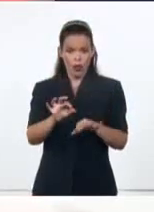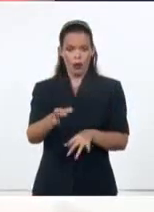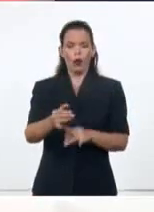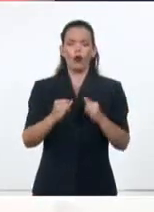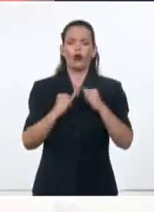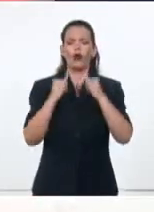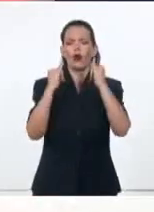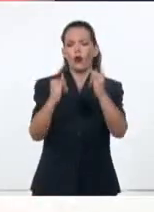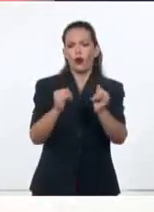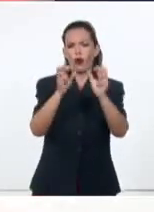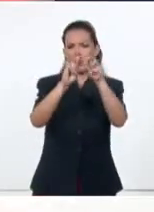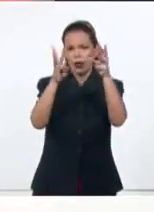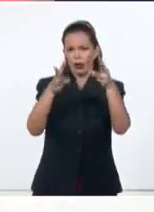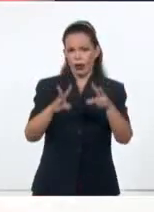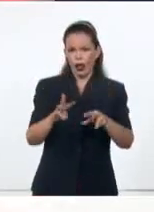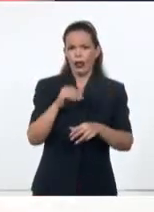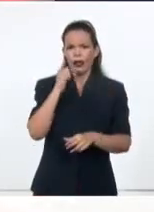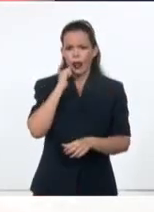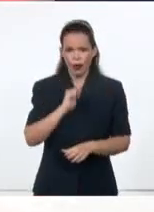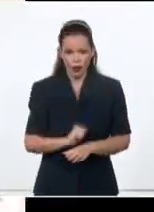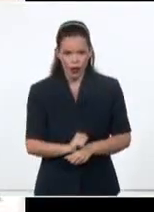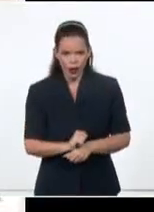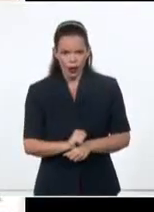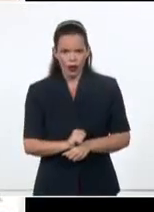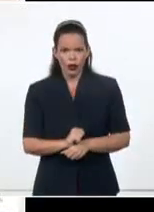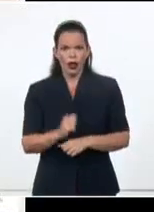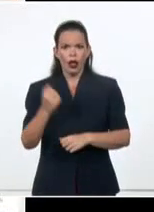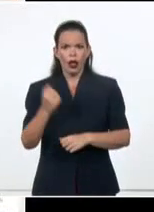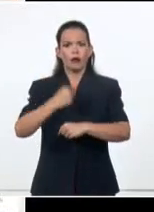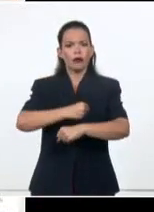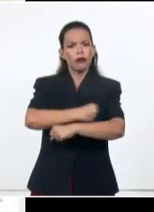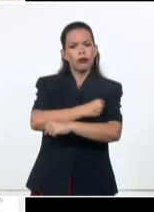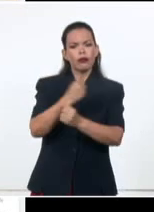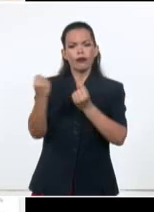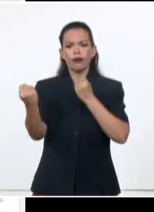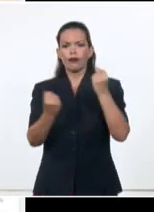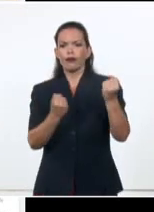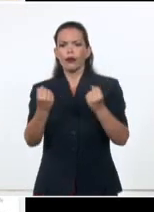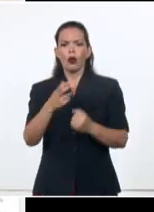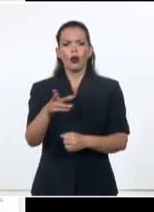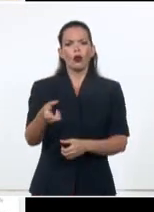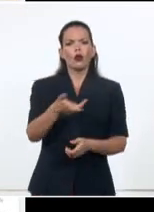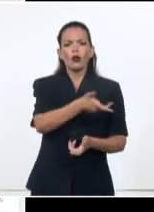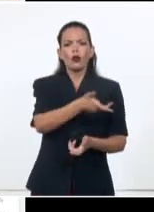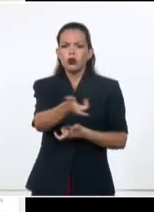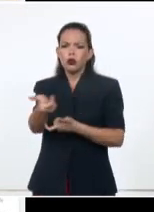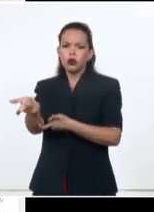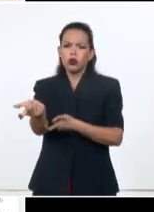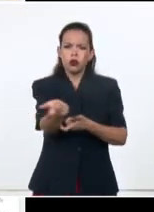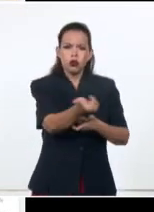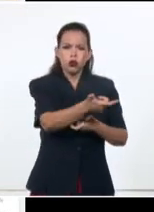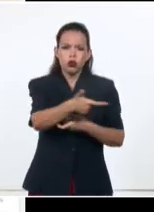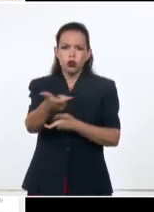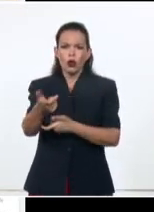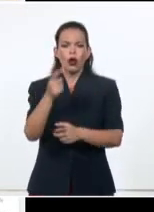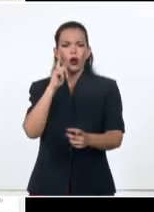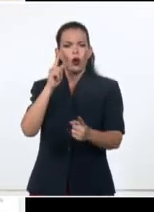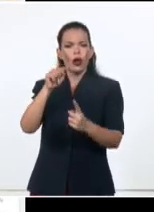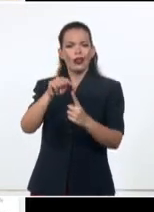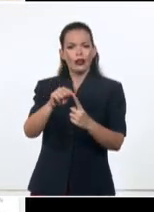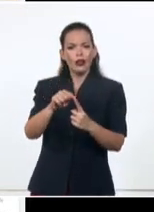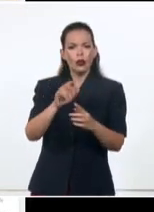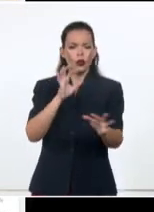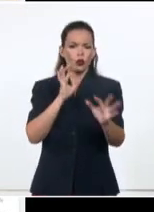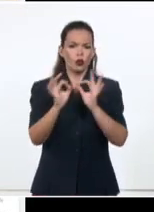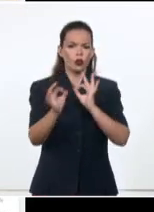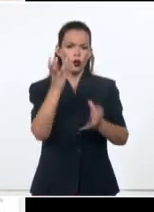en publicaciones en redes sociales que bomberos y guardabosques trabajan en la contención de un incendio en las cercanías de la carretera que conduce a Playa Larga, en